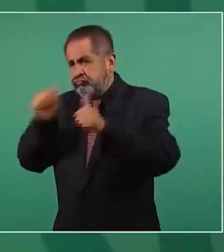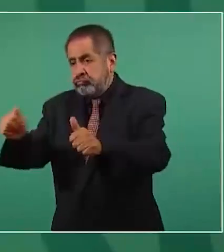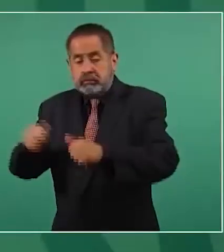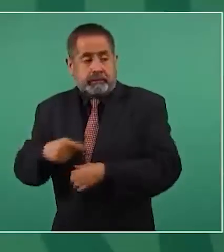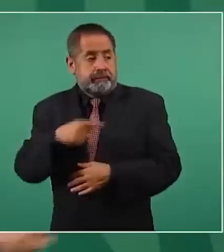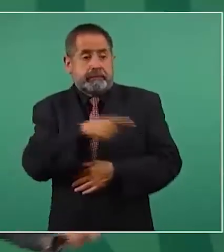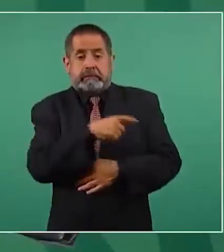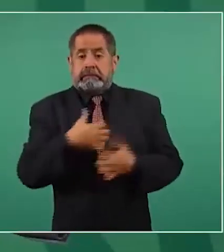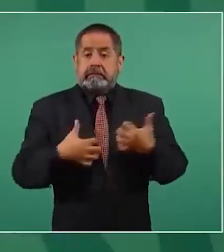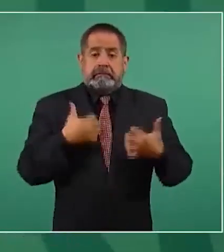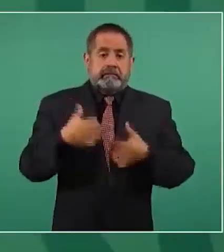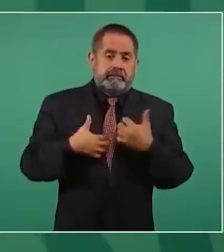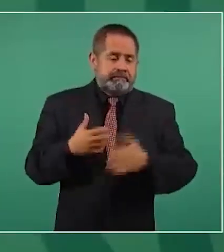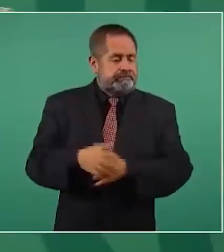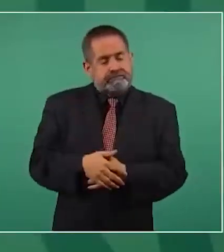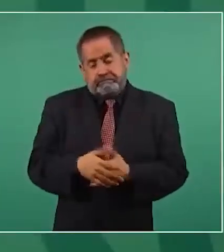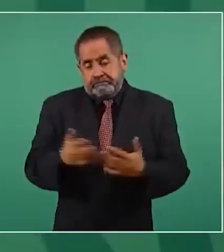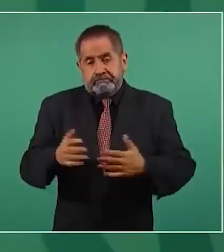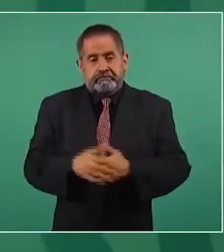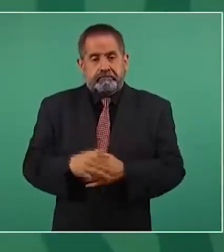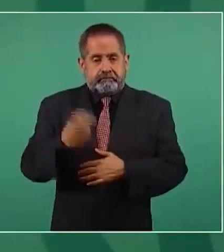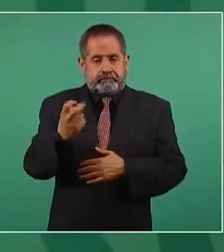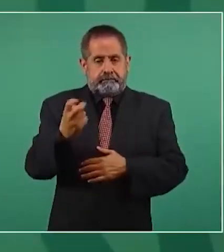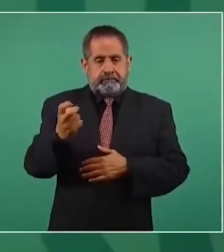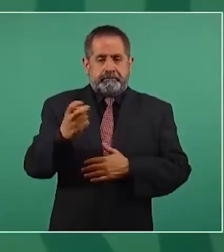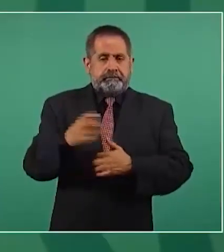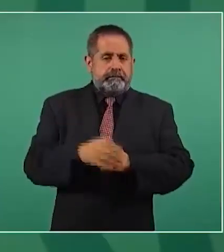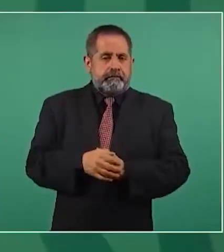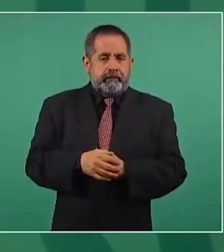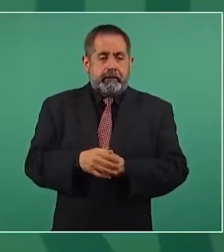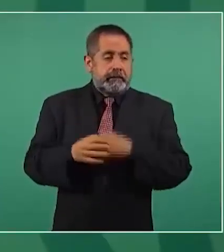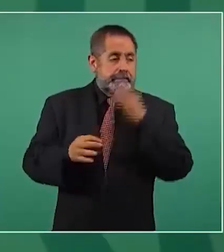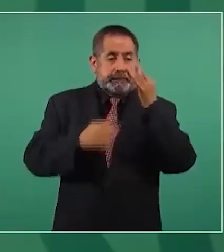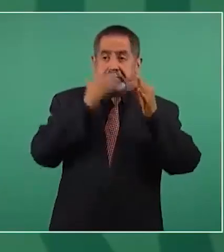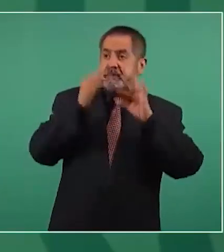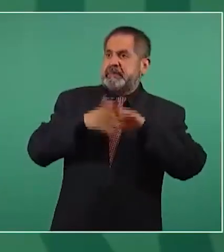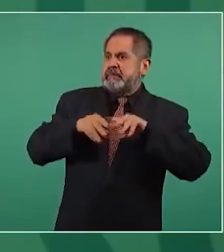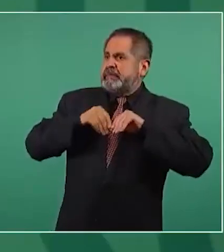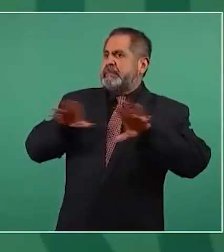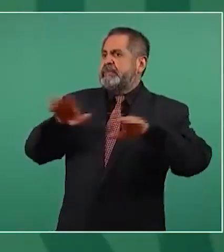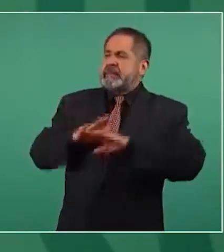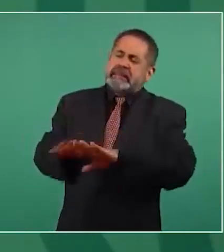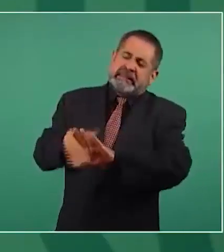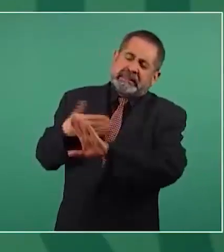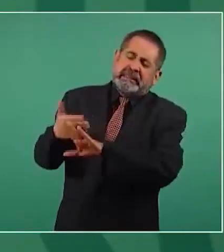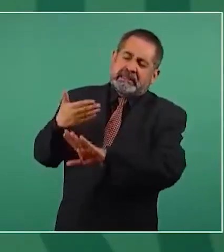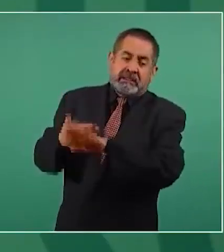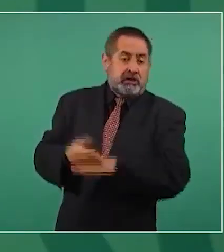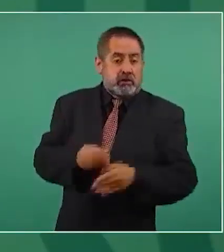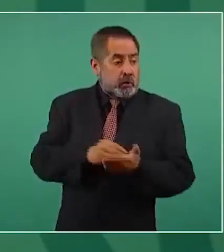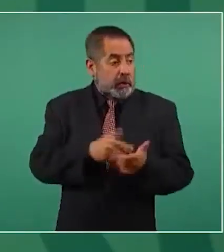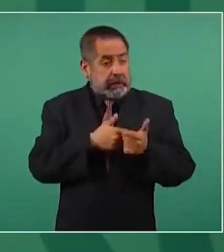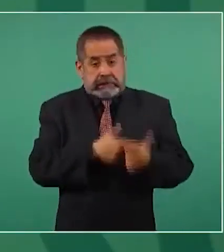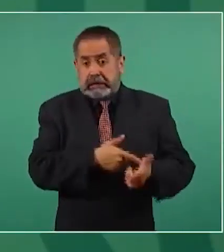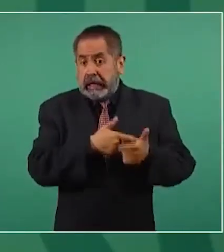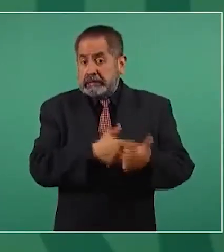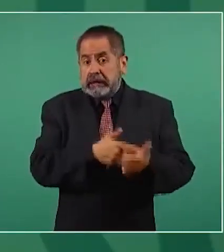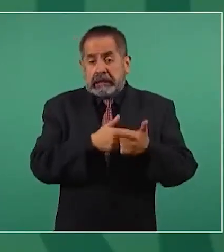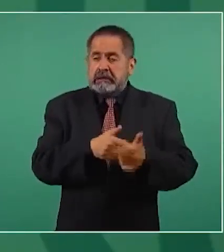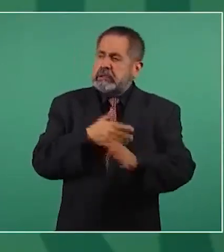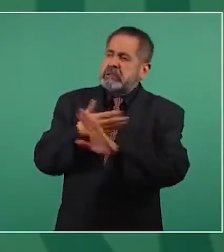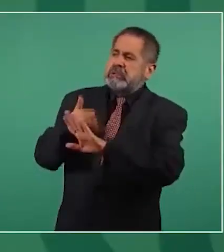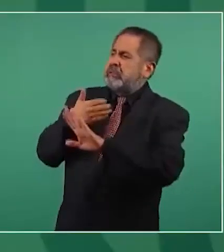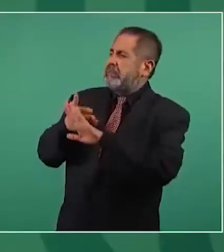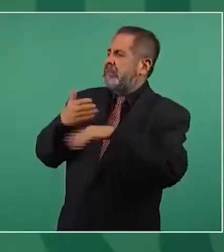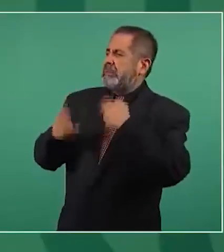Entonces, por eso las campañas permanentes en contra han